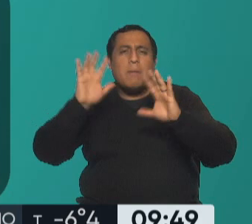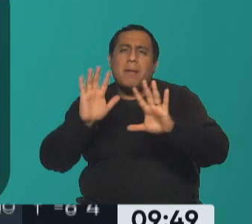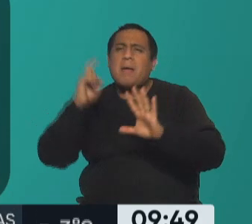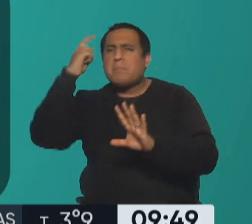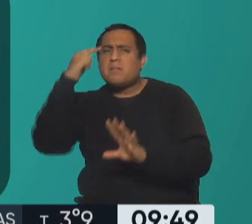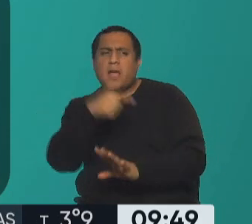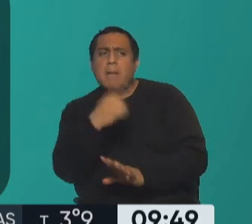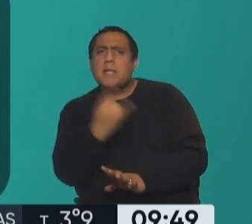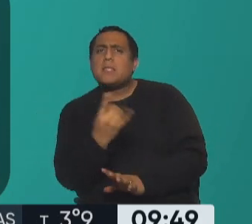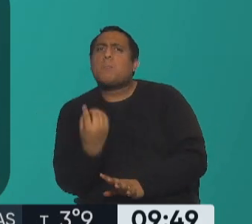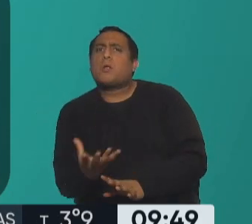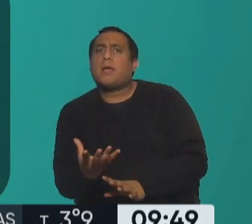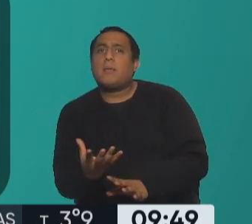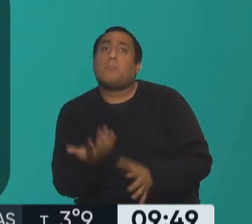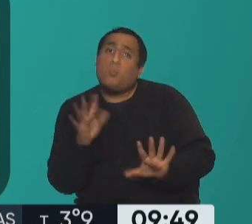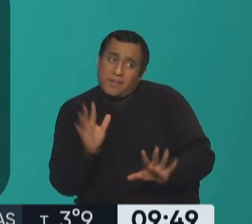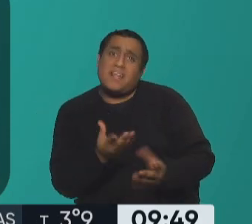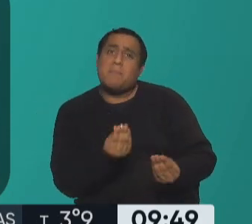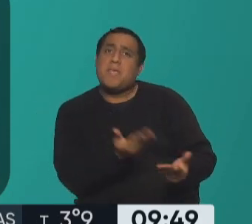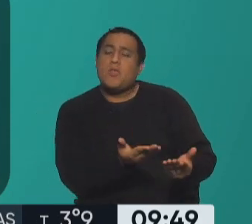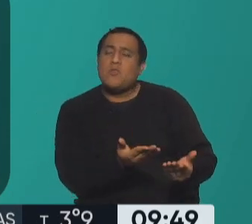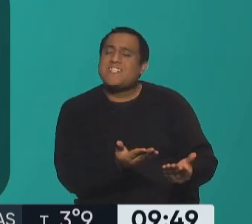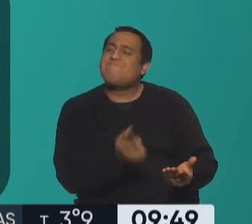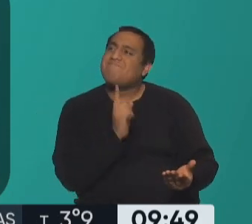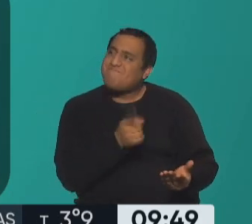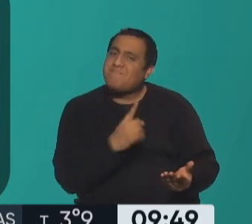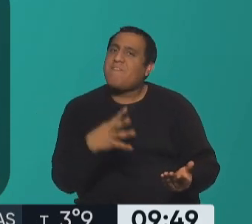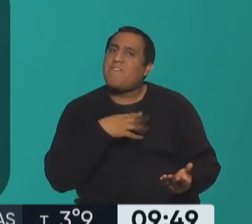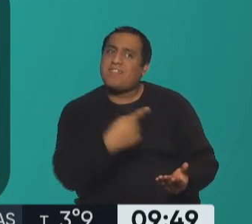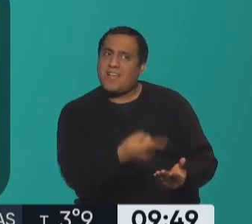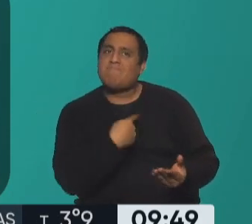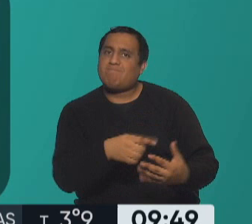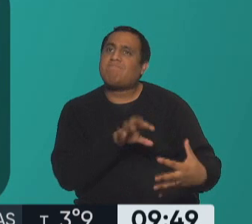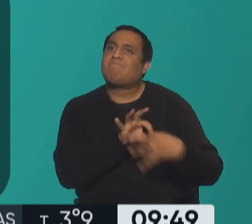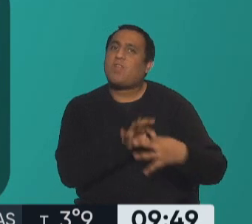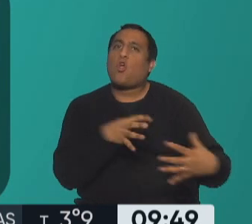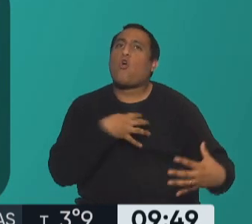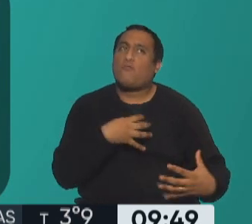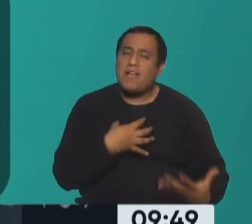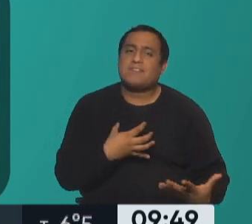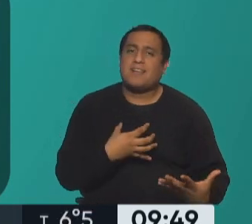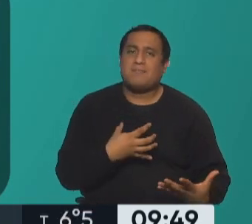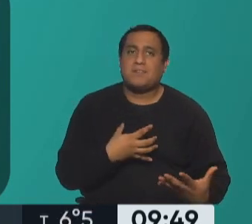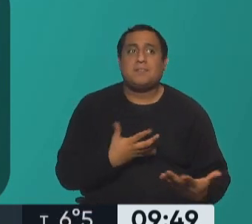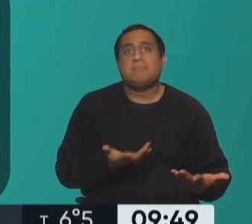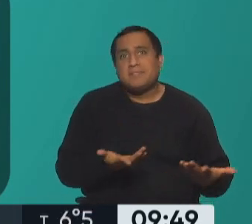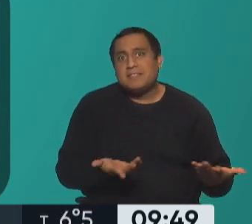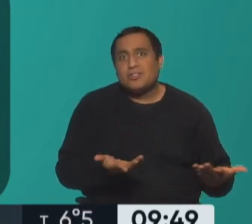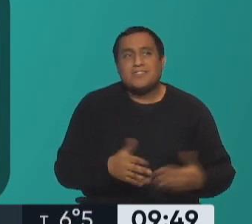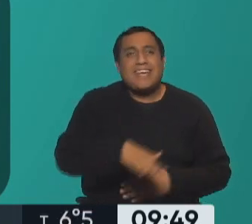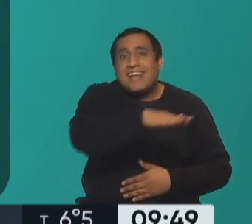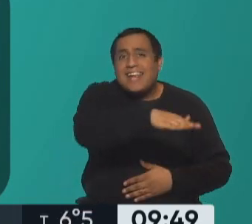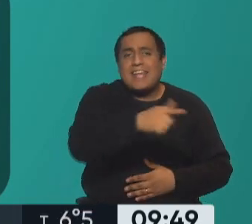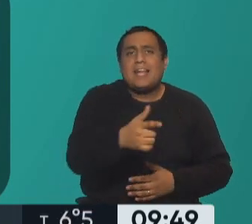probablemente sea el miedo y tenemos que conseguir que ellos confíen en nosotros y aparte de eso ese chico que queda solo ahí en ese